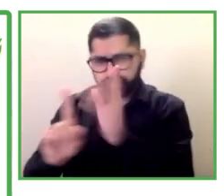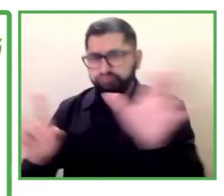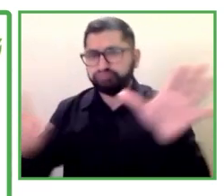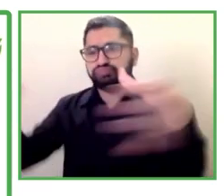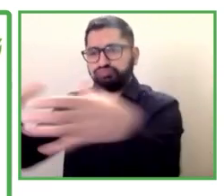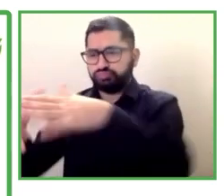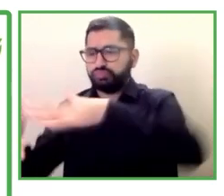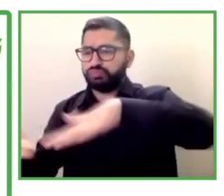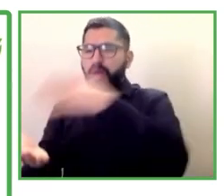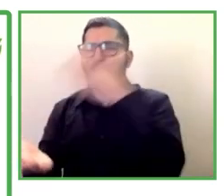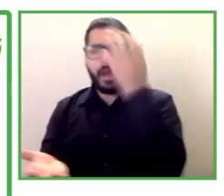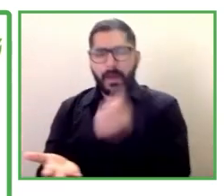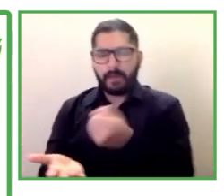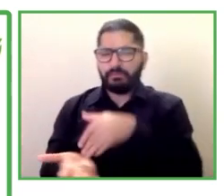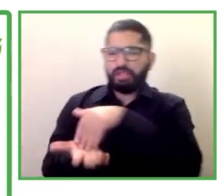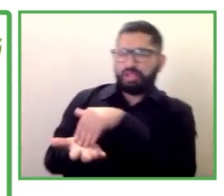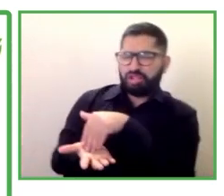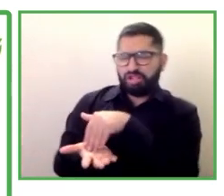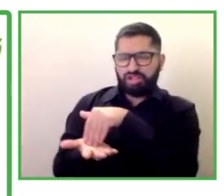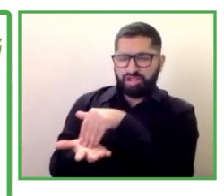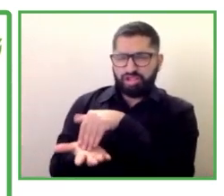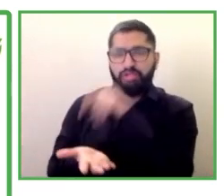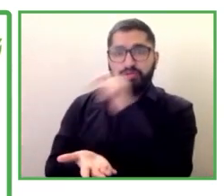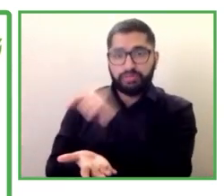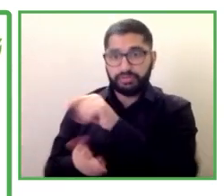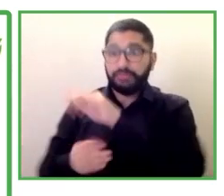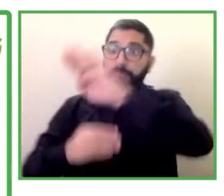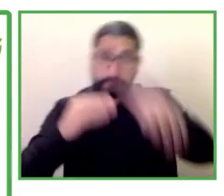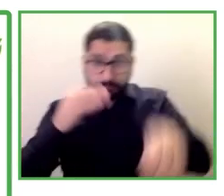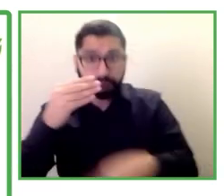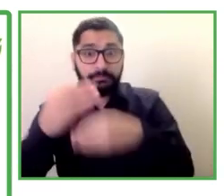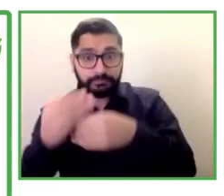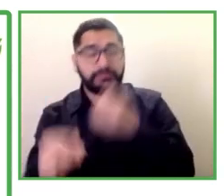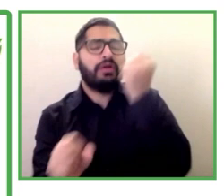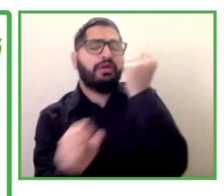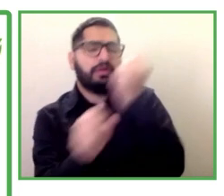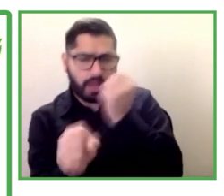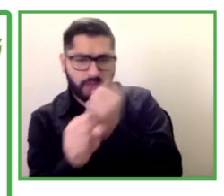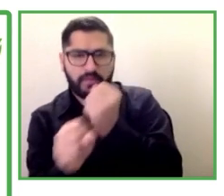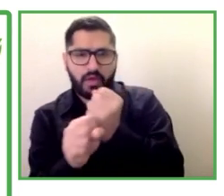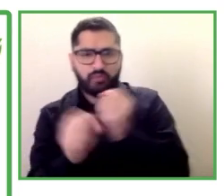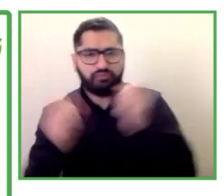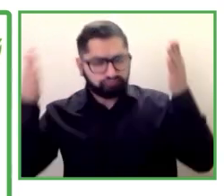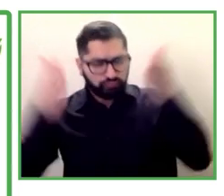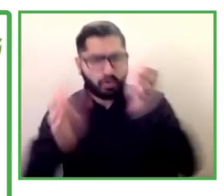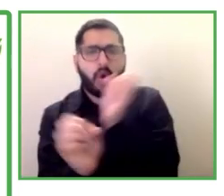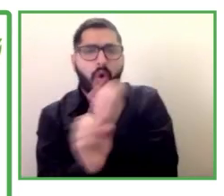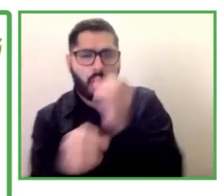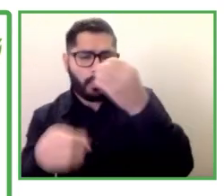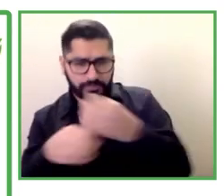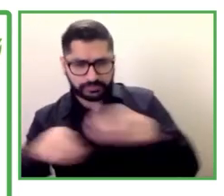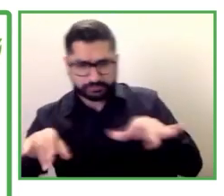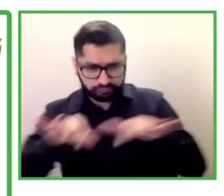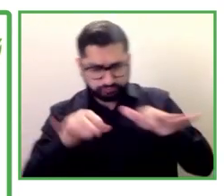teletrabajo frente a la pandemia de COVID-19 en noviembre del año pasado